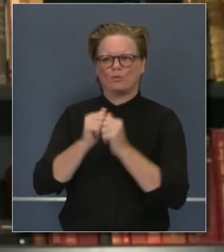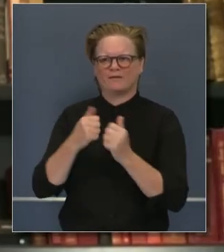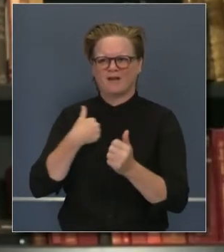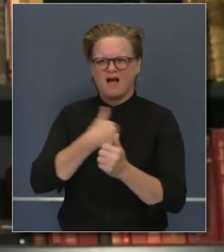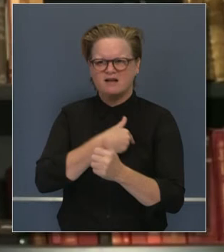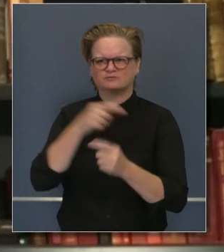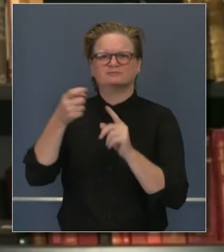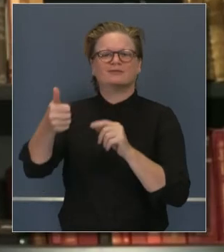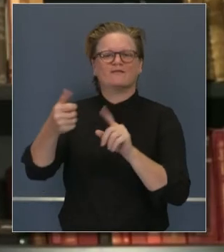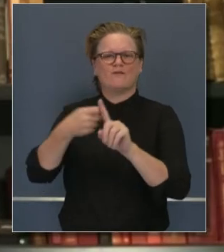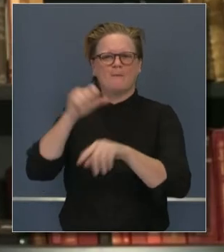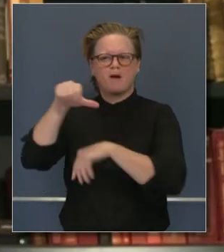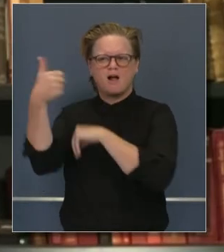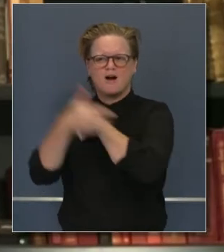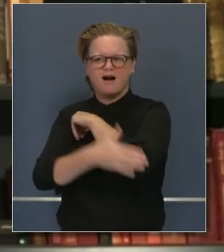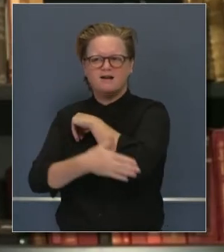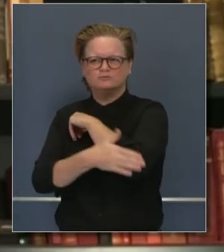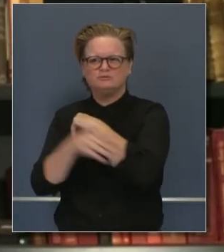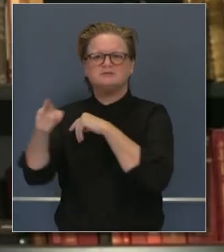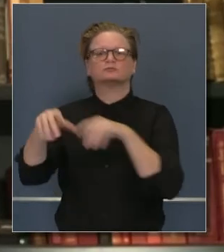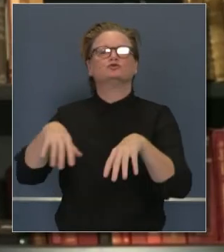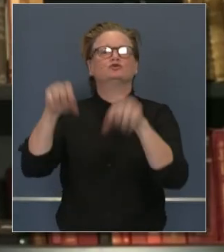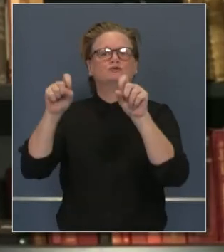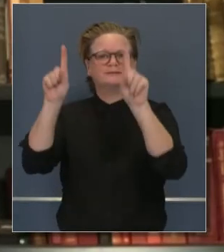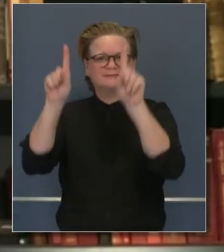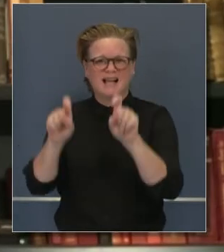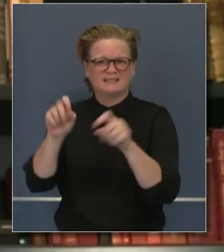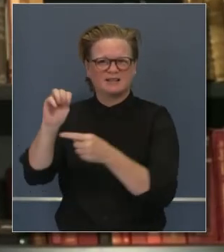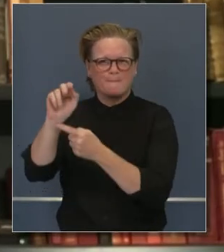y ella tuvo resultado negativo también.